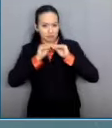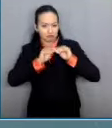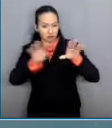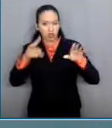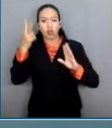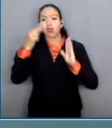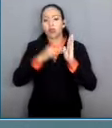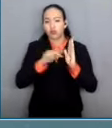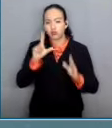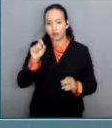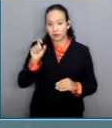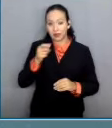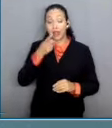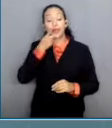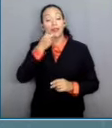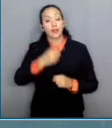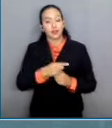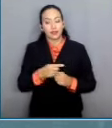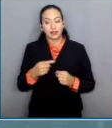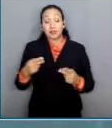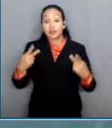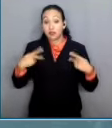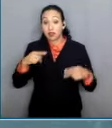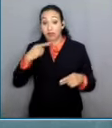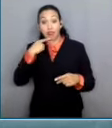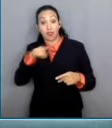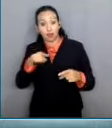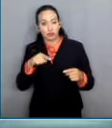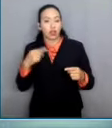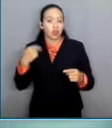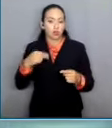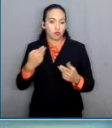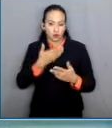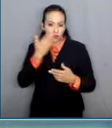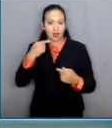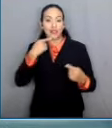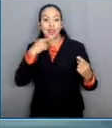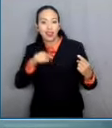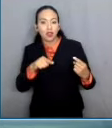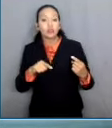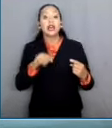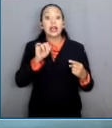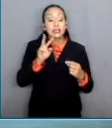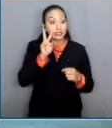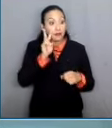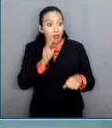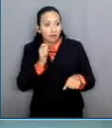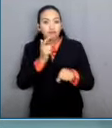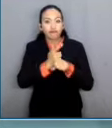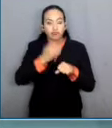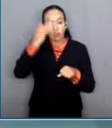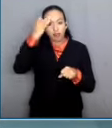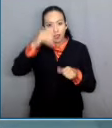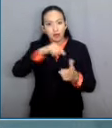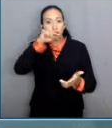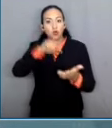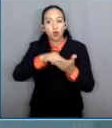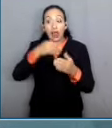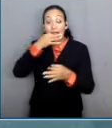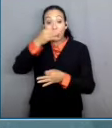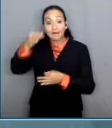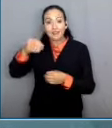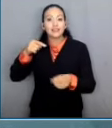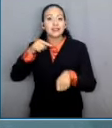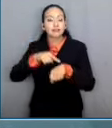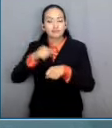denuncias se señalan las circunstancias de tiempo, modo y lugar que permiten advertir indicios de conductas probablemente